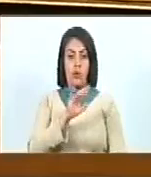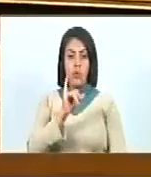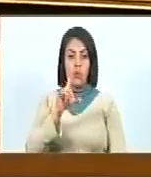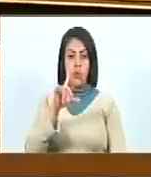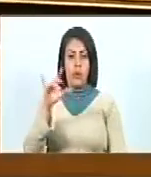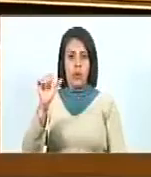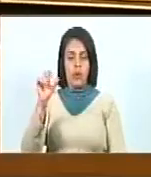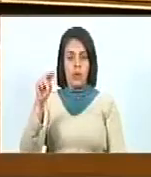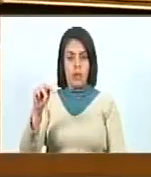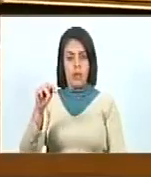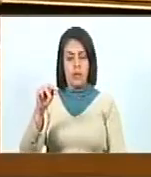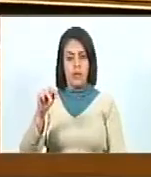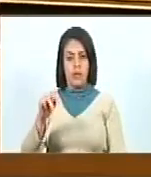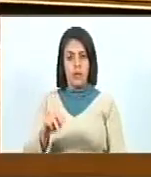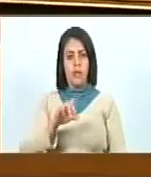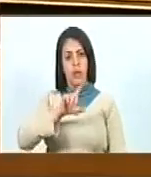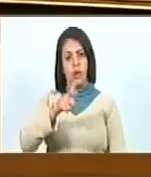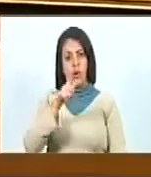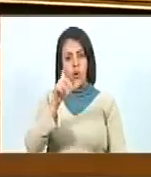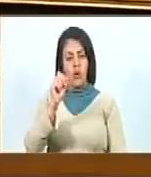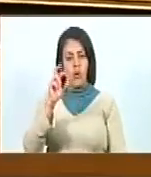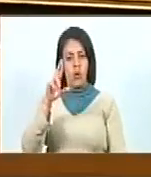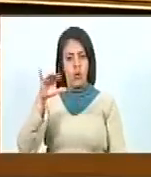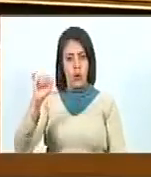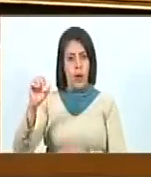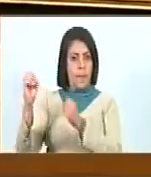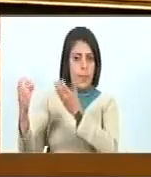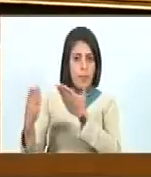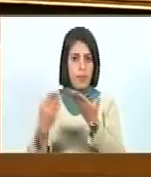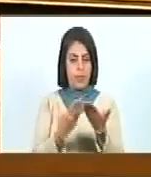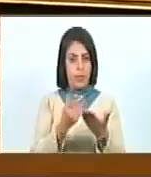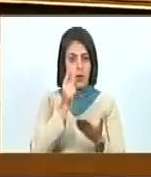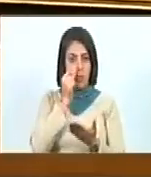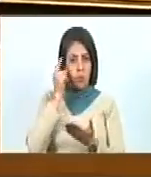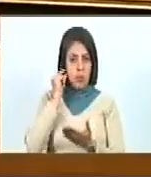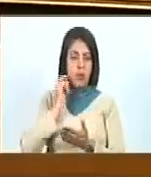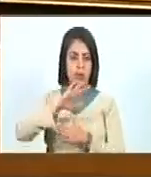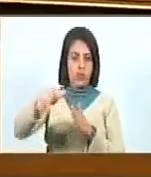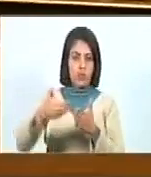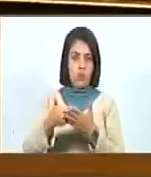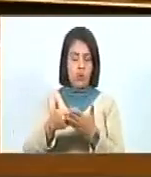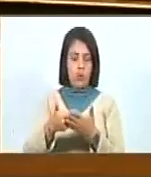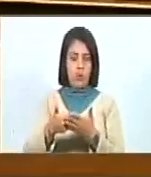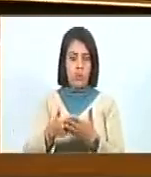Chacón Y Gloria Centeno Bienvenidos Bienvenidas Todas Y Todos